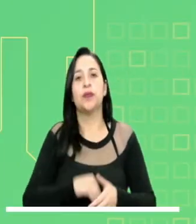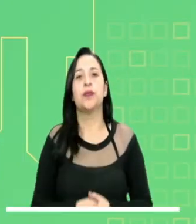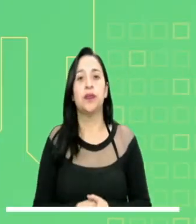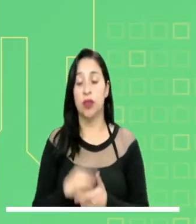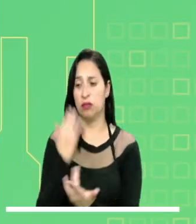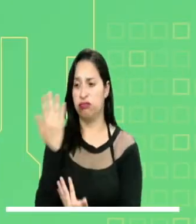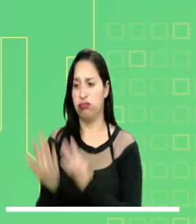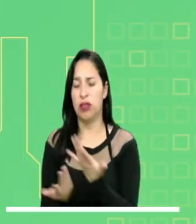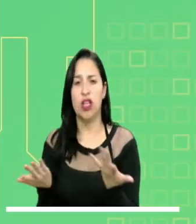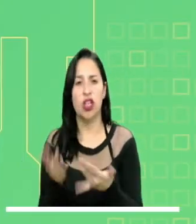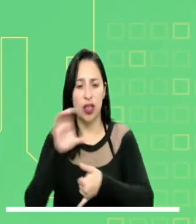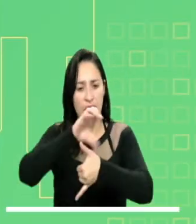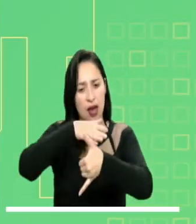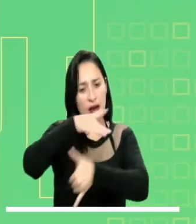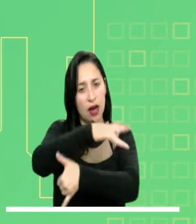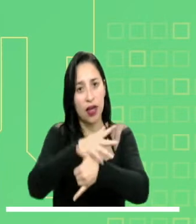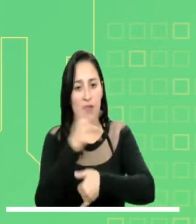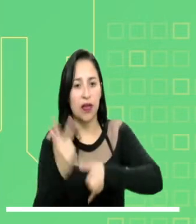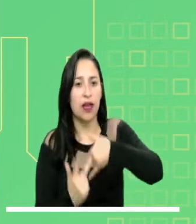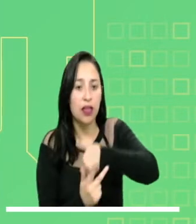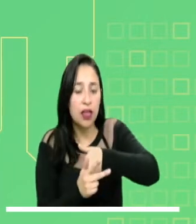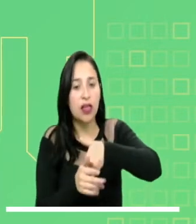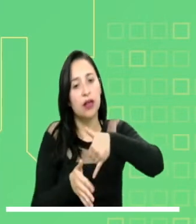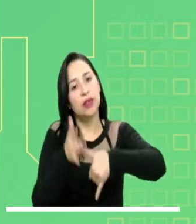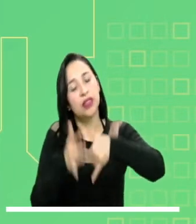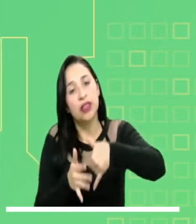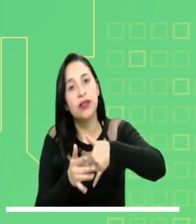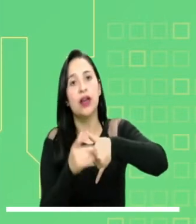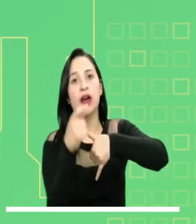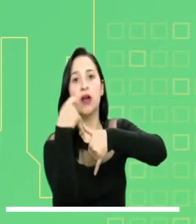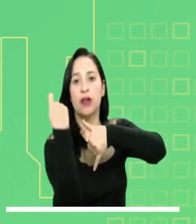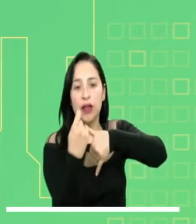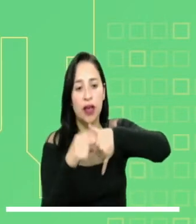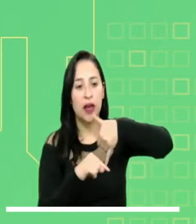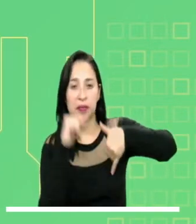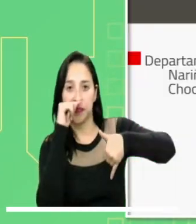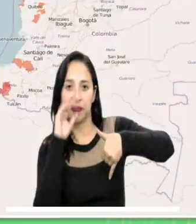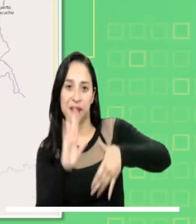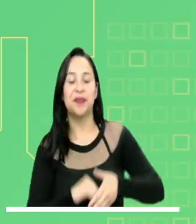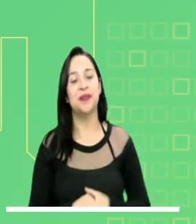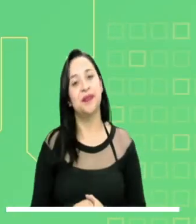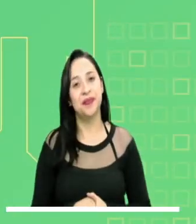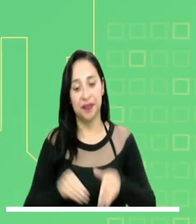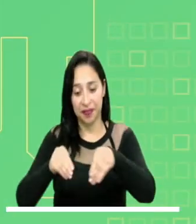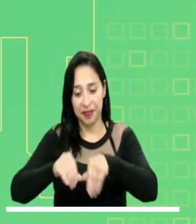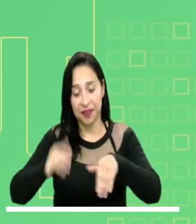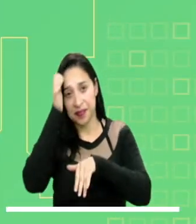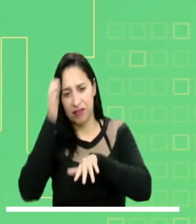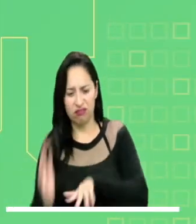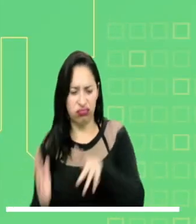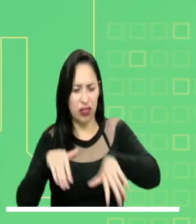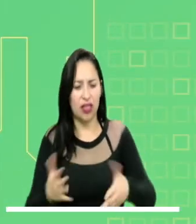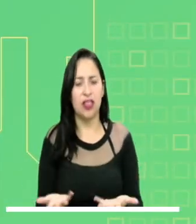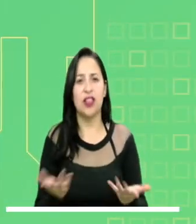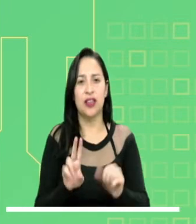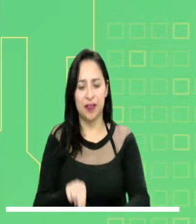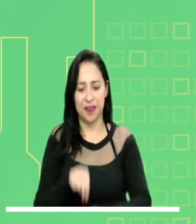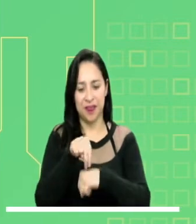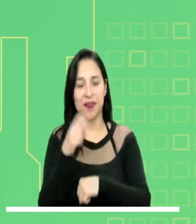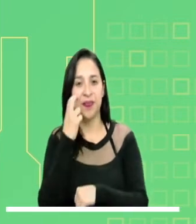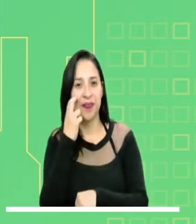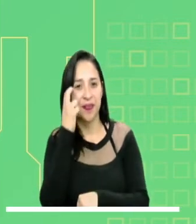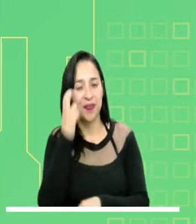Alerta por probabilidad de incendios en las regiones Caribe, Andina, Pacífica, Orinoquía y Amazónica. Alta